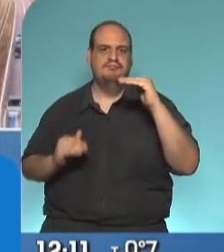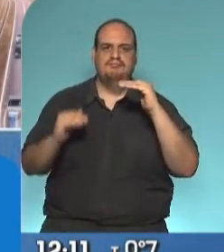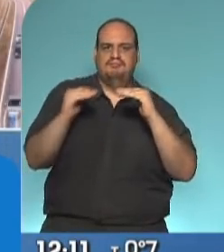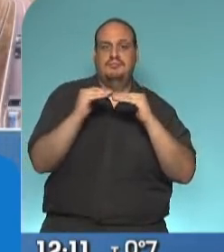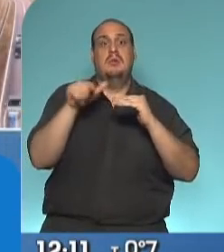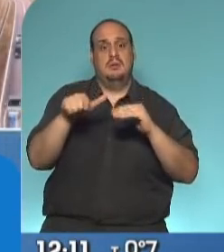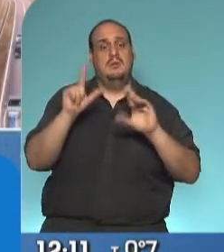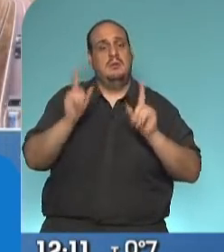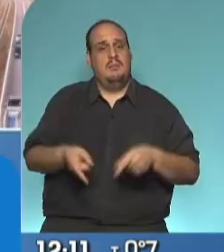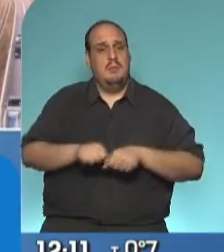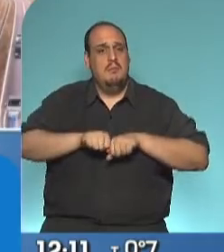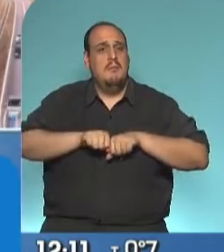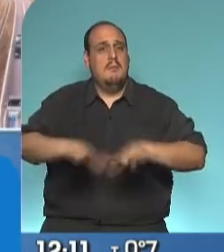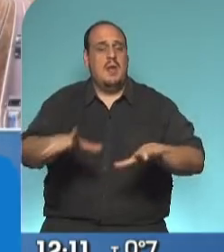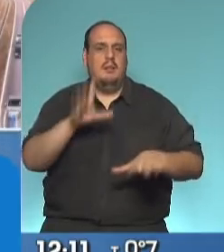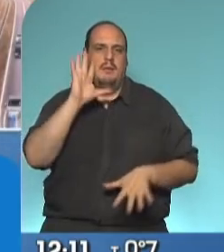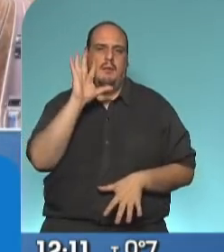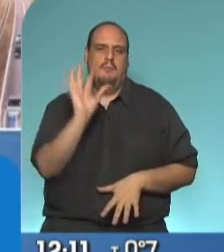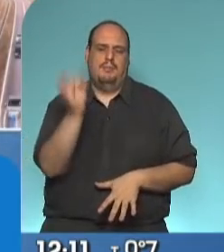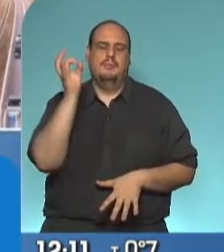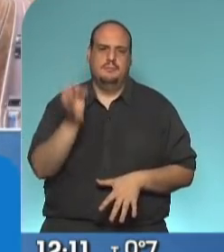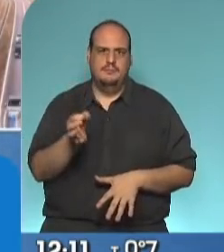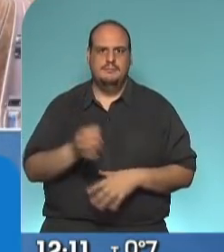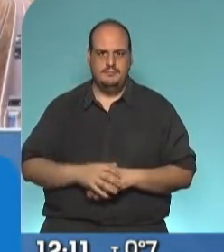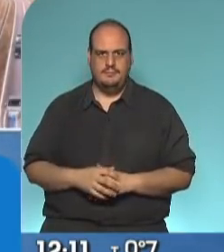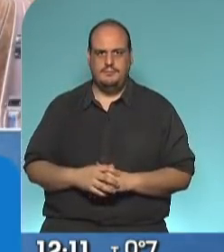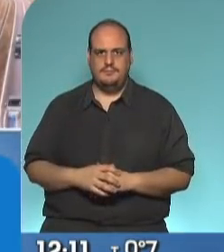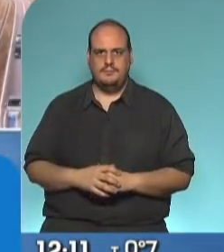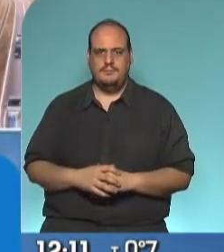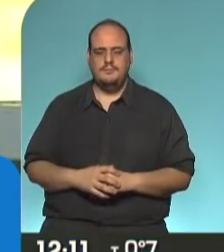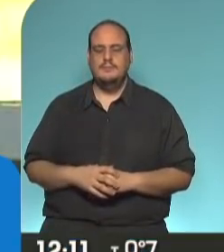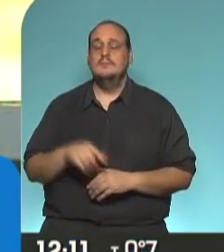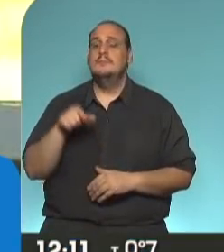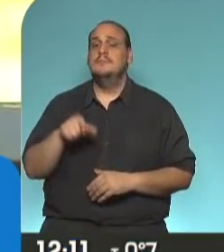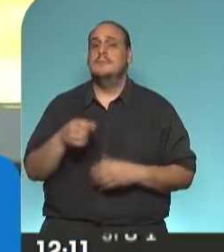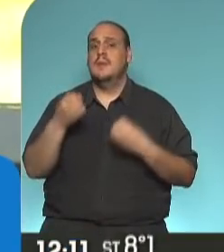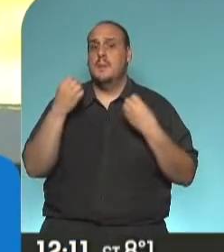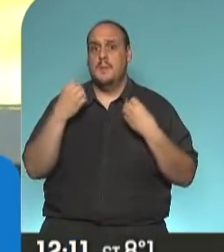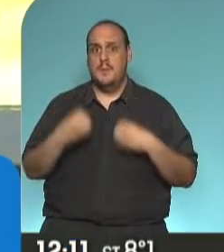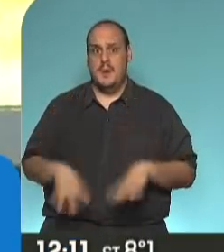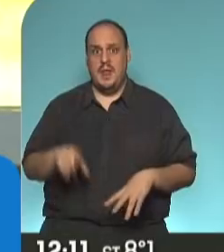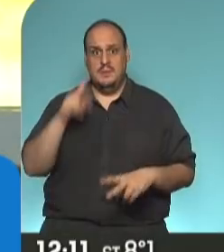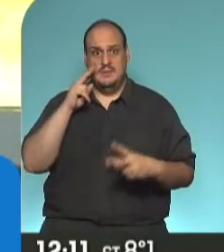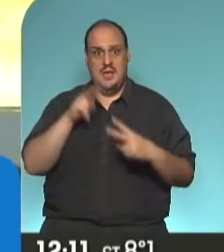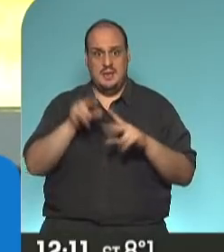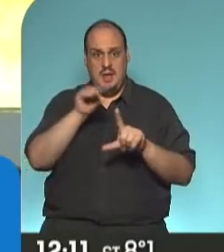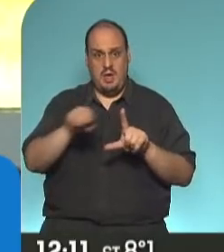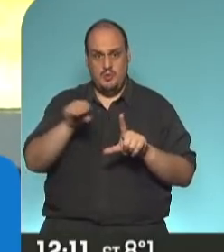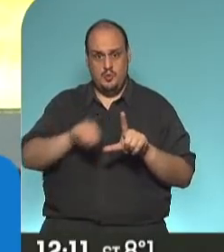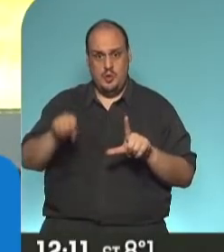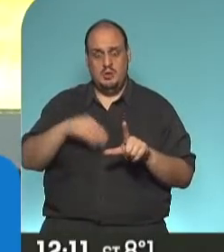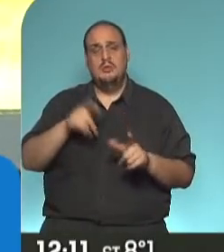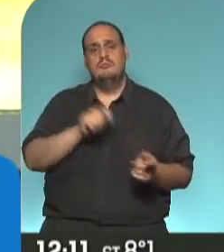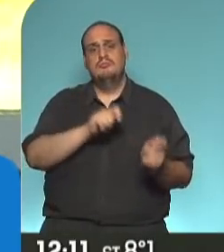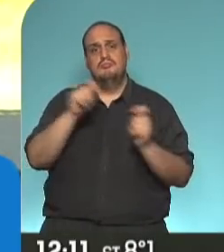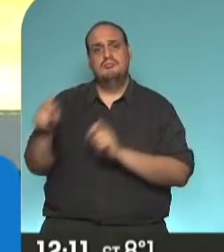que esta pandemia también ha puesto muy en evidencia. Para iniciar este encuentro le voy a ceder la